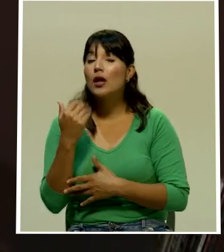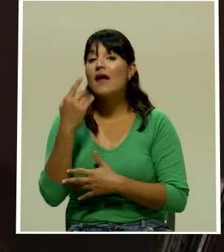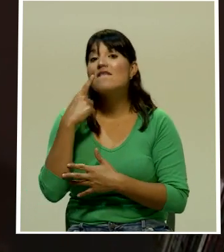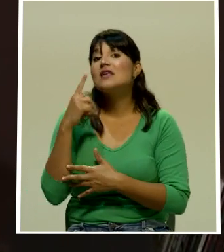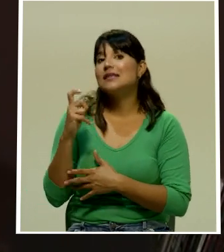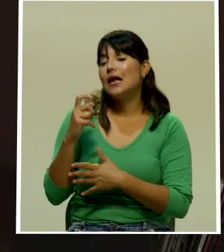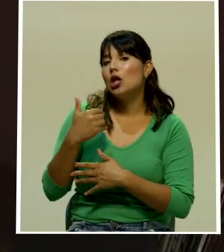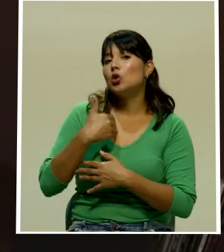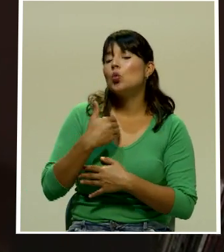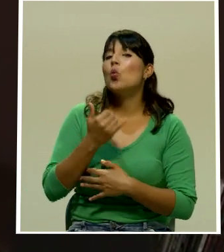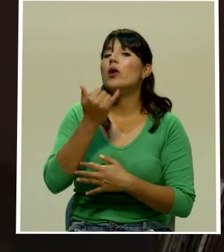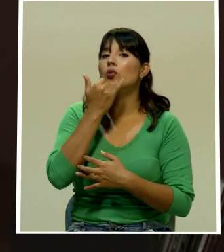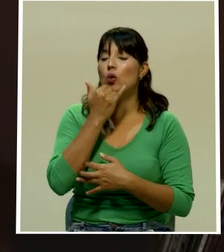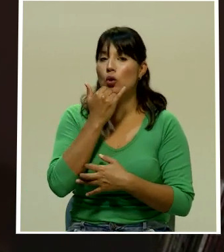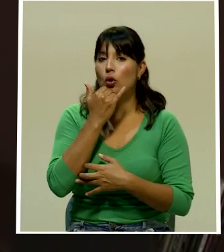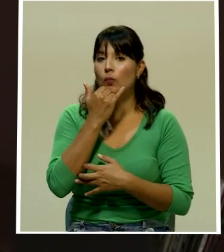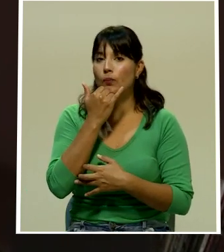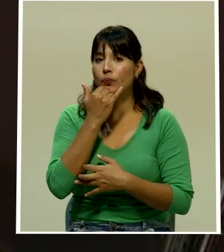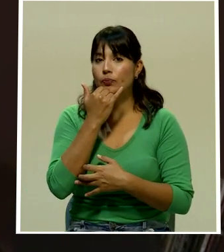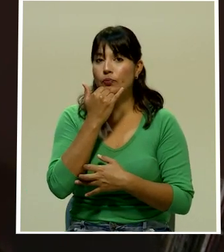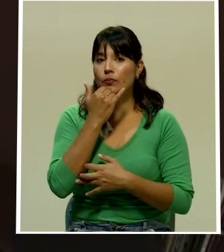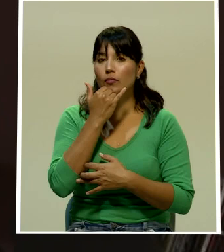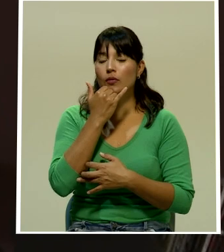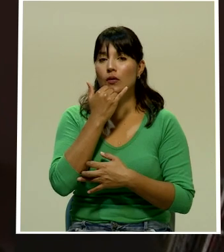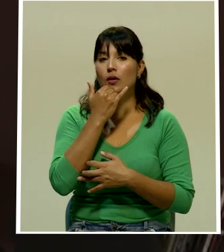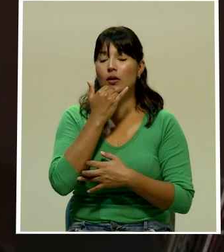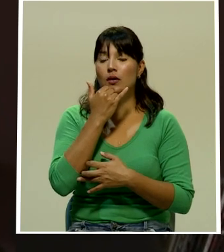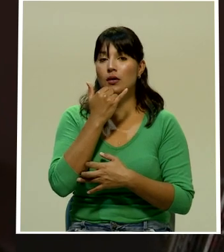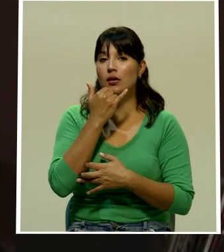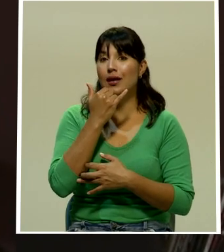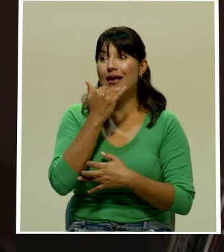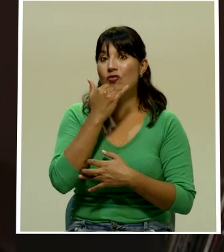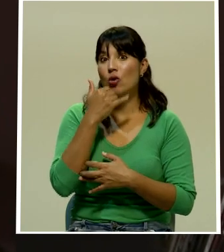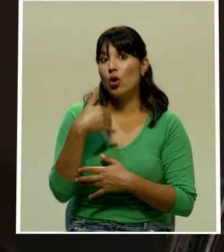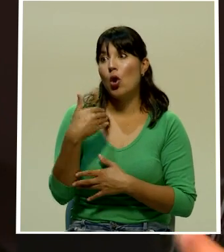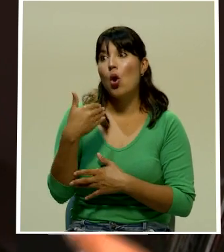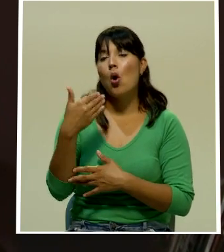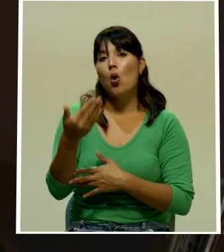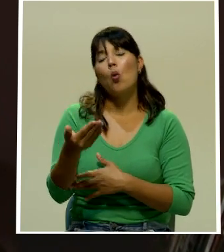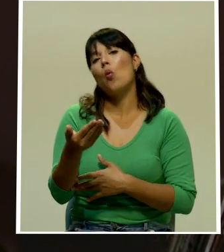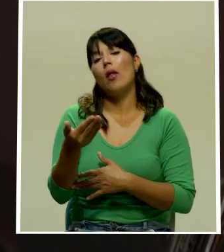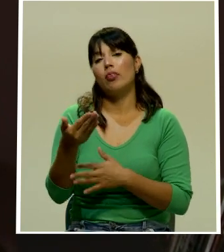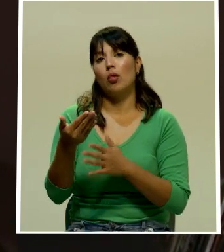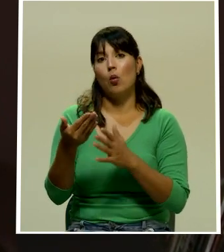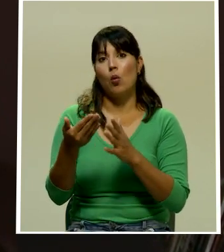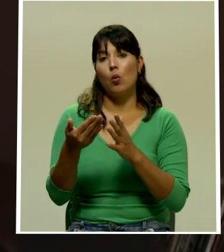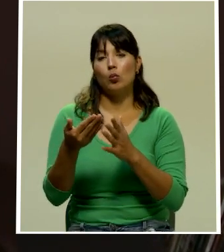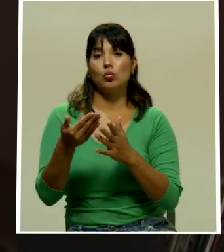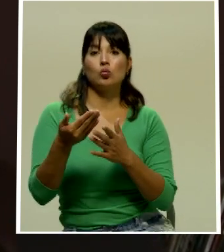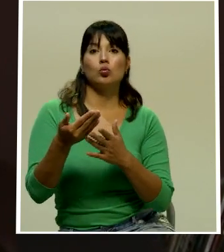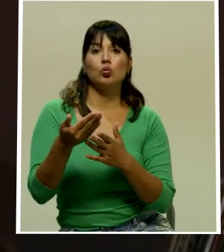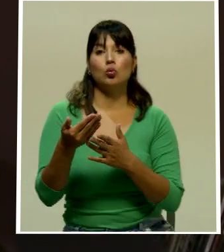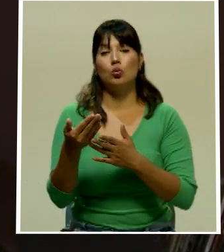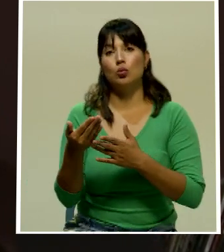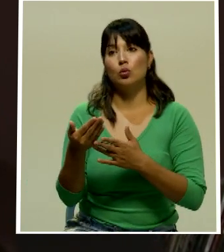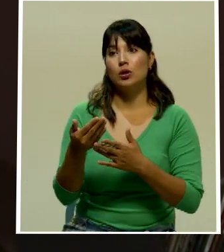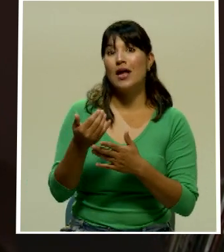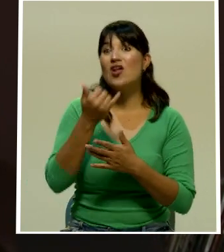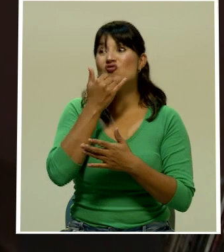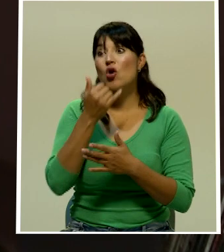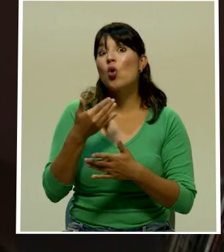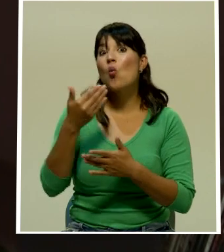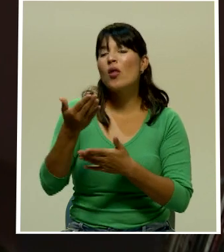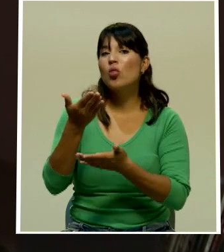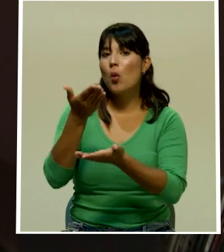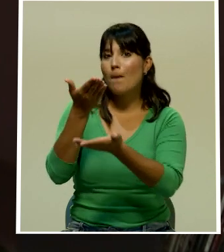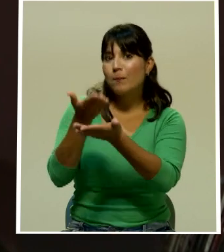errores a la hora de plantear esas solicitudes de medidas cautelares. ¿O podríamos decir que el juzgado penal no las